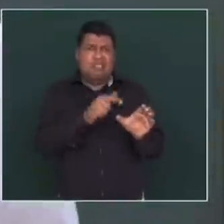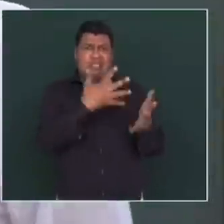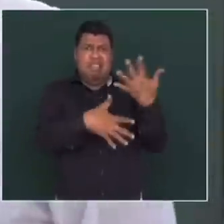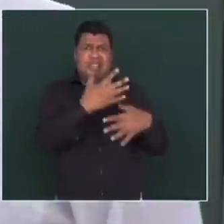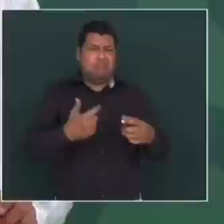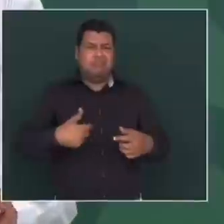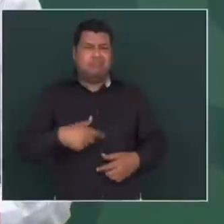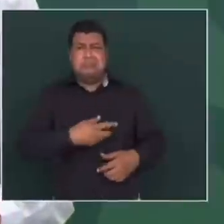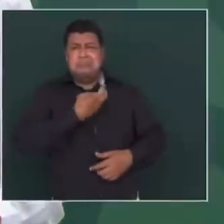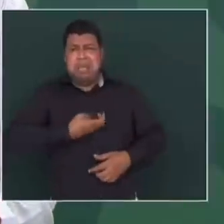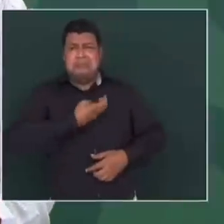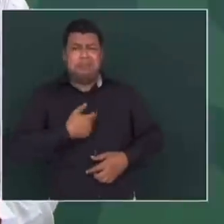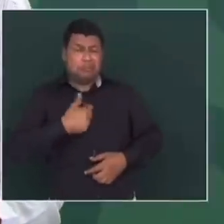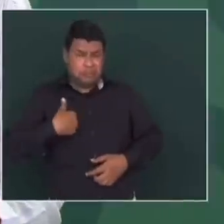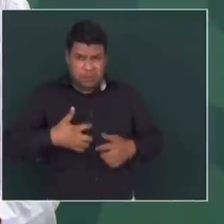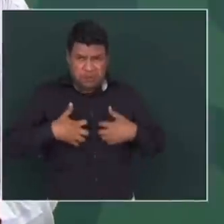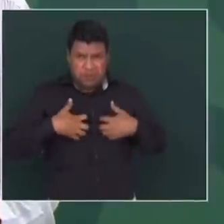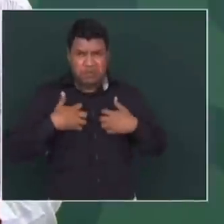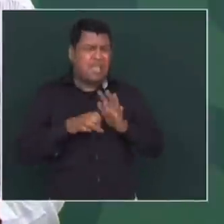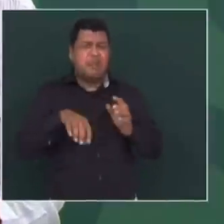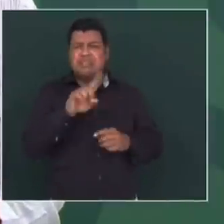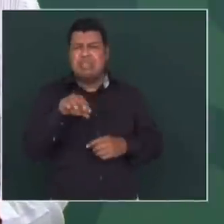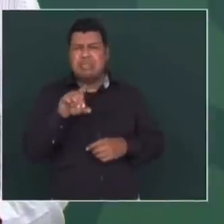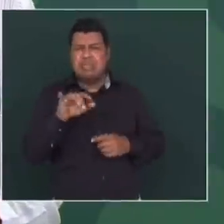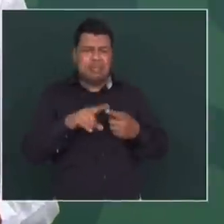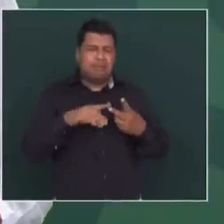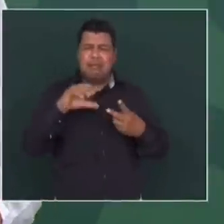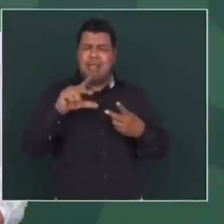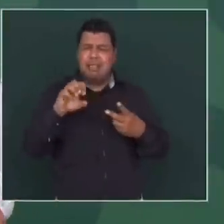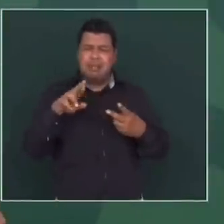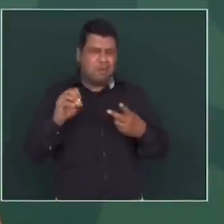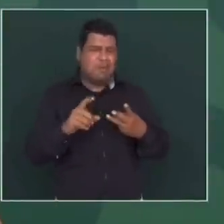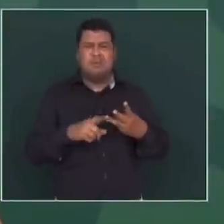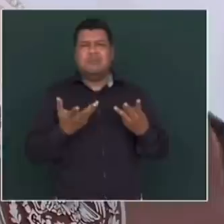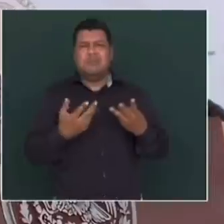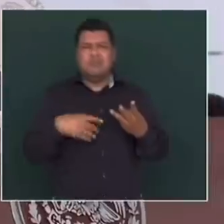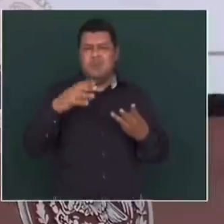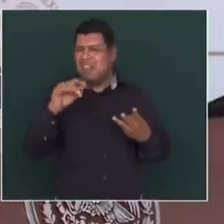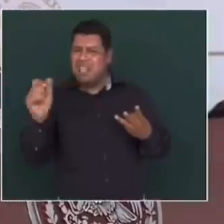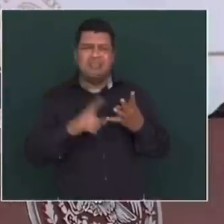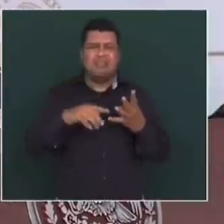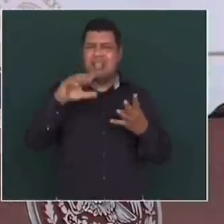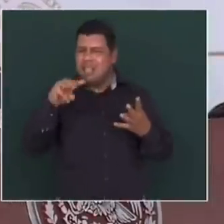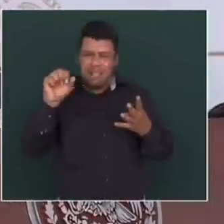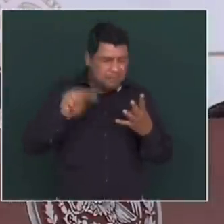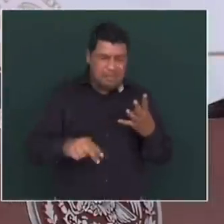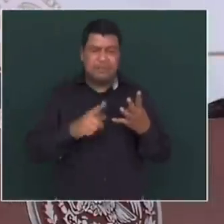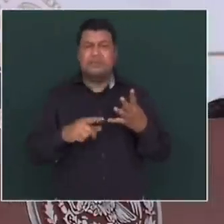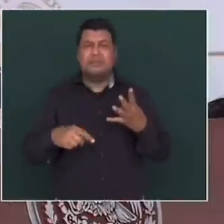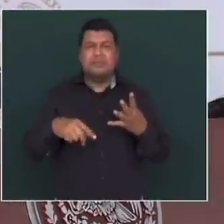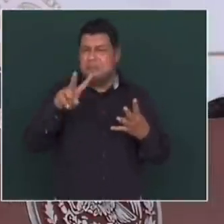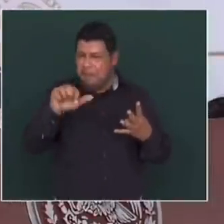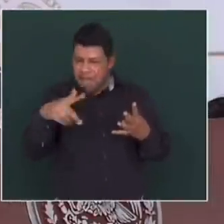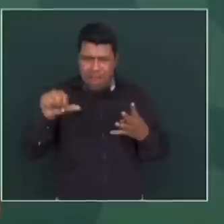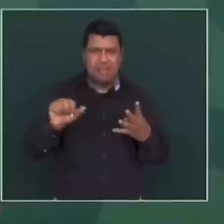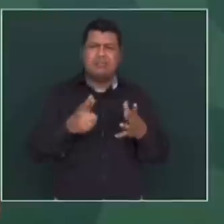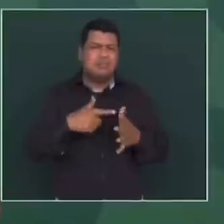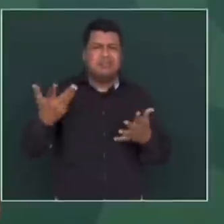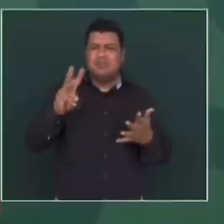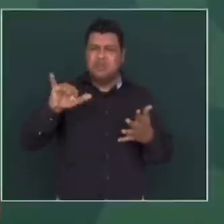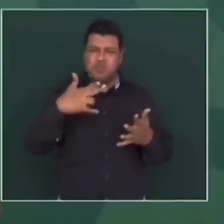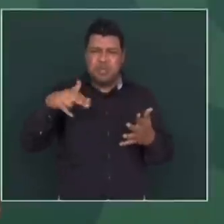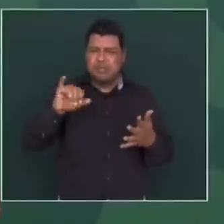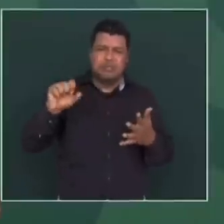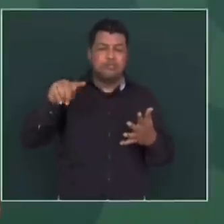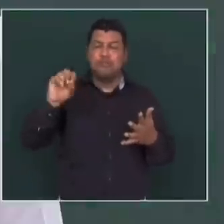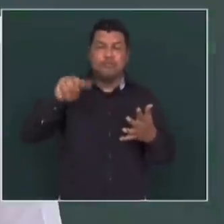enoja de que gente como Cedillo, o Calderón, o Krause, o Aguilar Camín, o Vargas Llosa, o el Washington